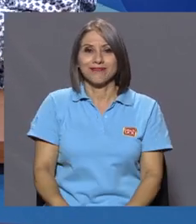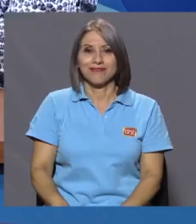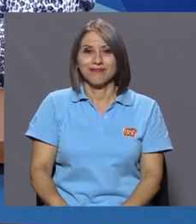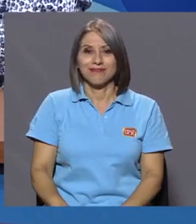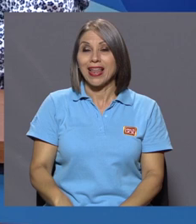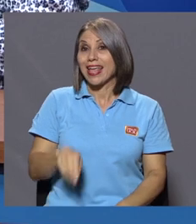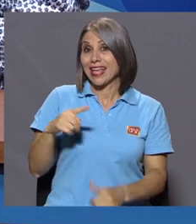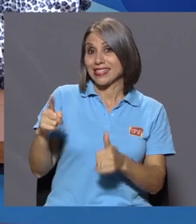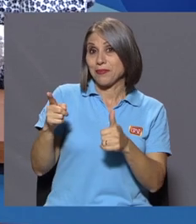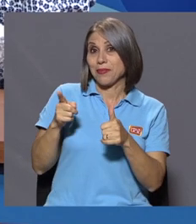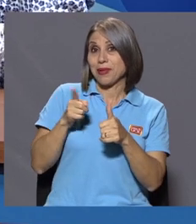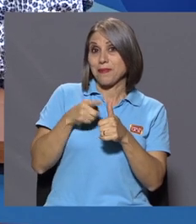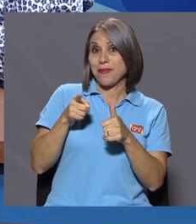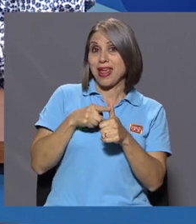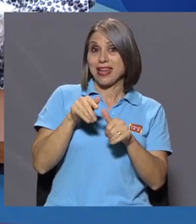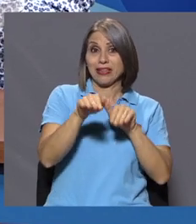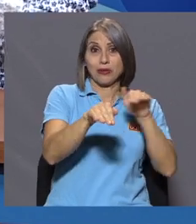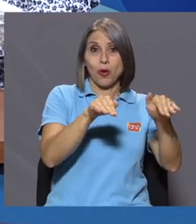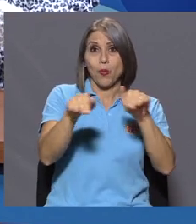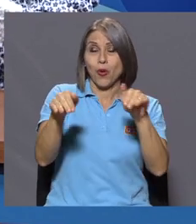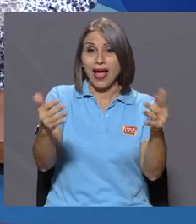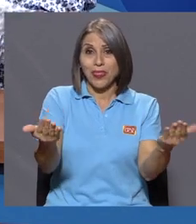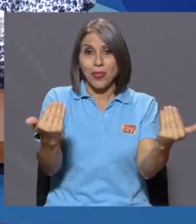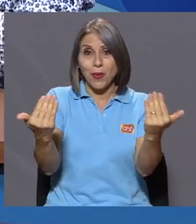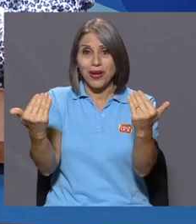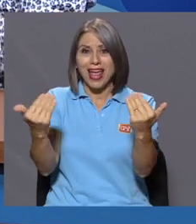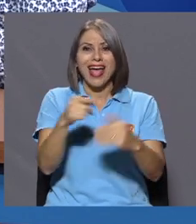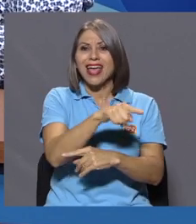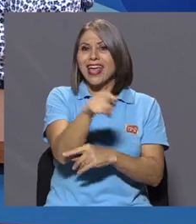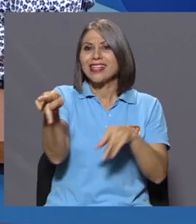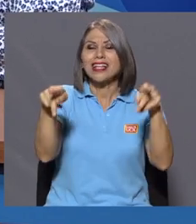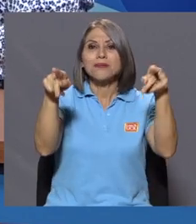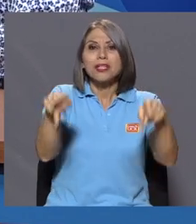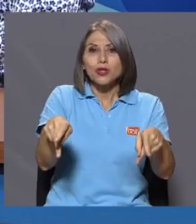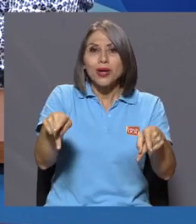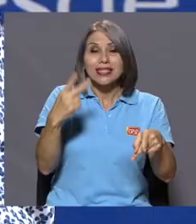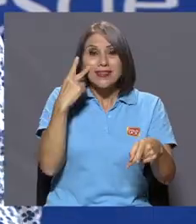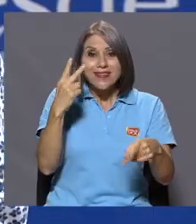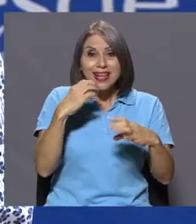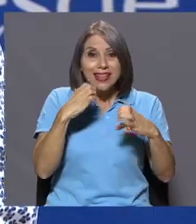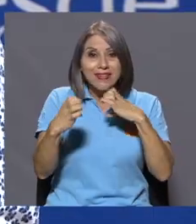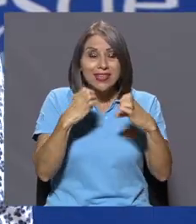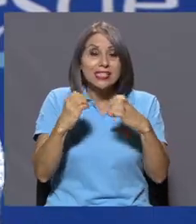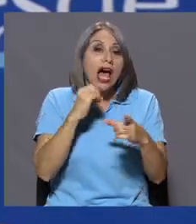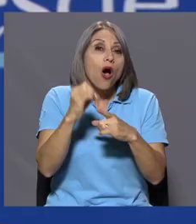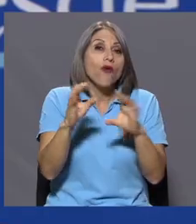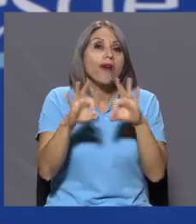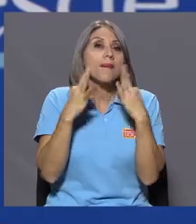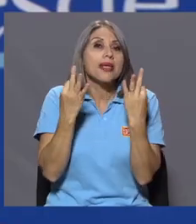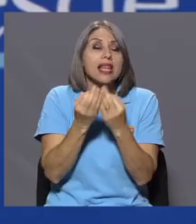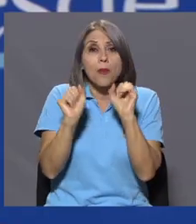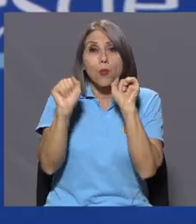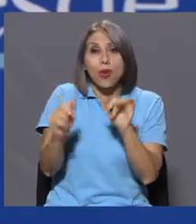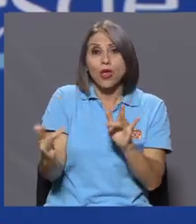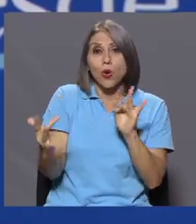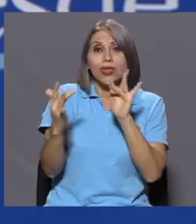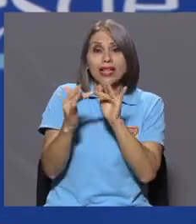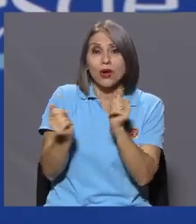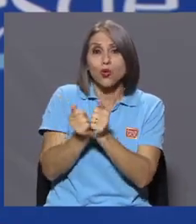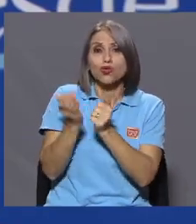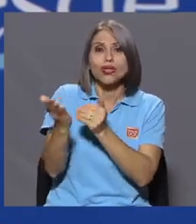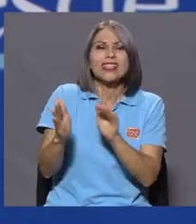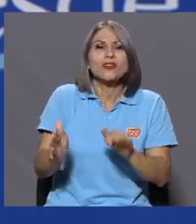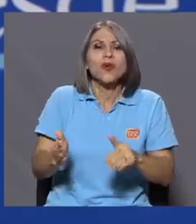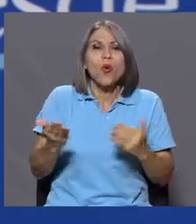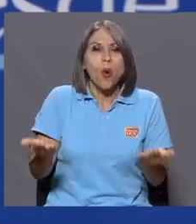este primer movimiento que estamos haciendo de convocatoria, estas personas que puedan tener acceso a esta entrevista o sus familiares, ¿cómo pueden contactarse con ustedes,